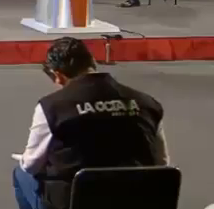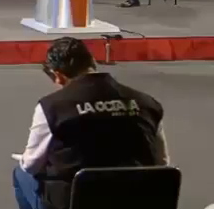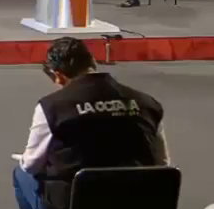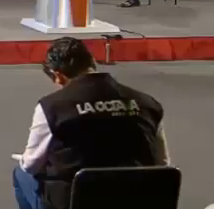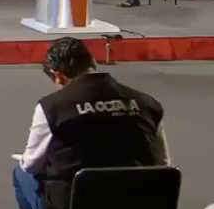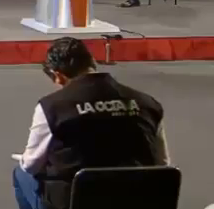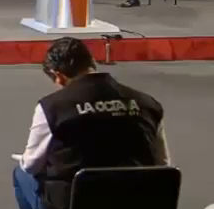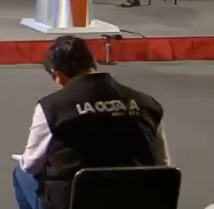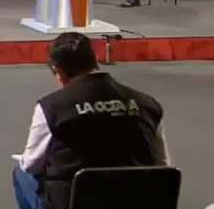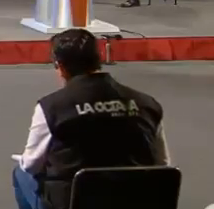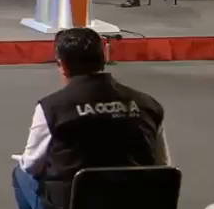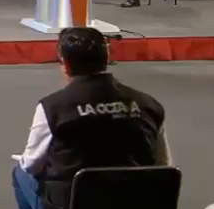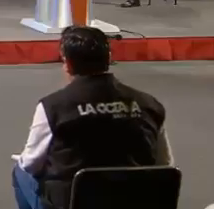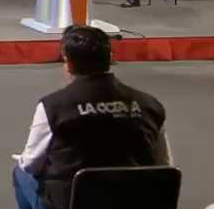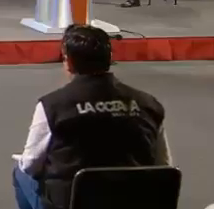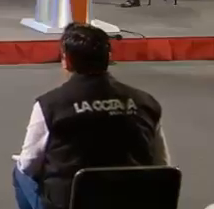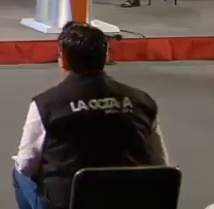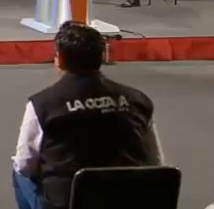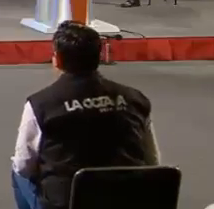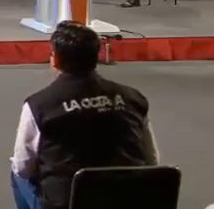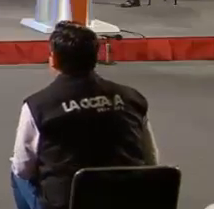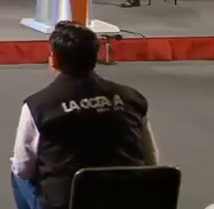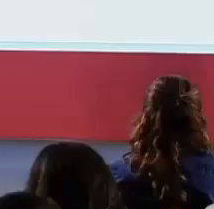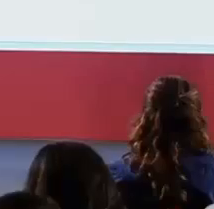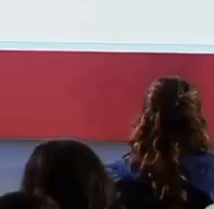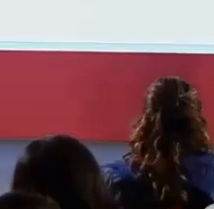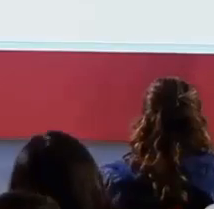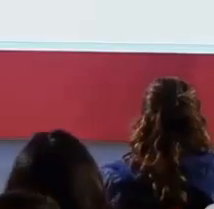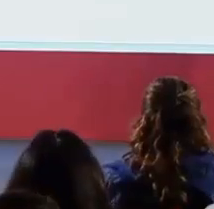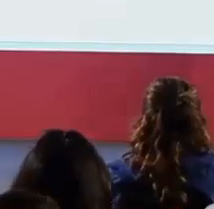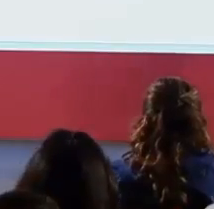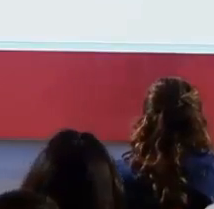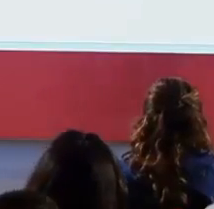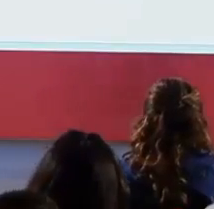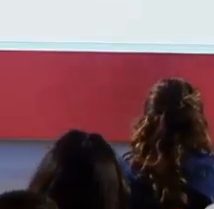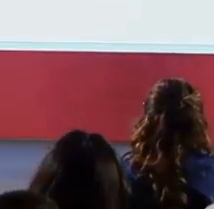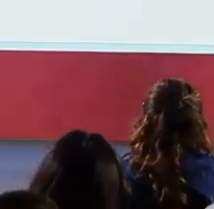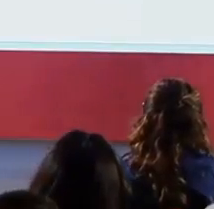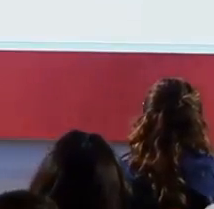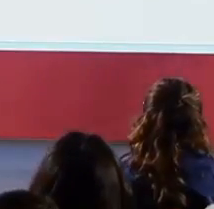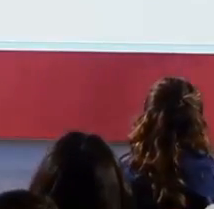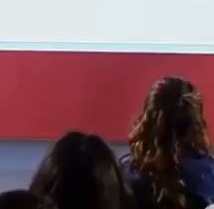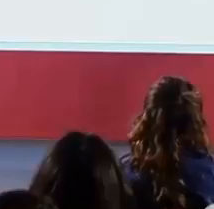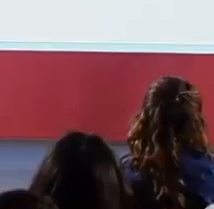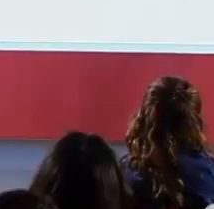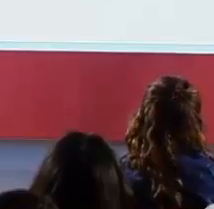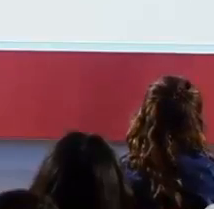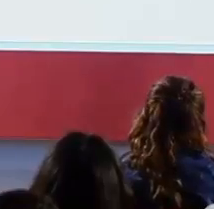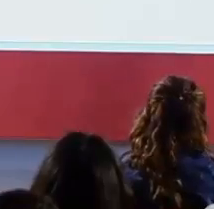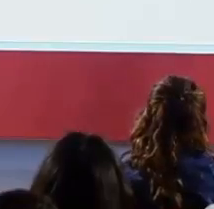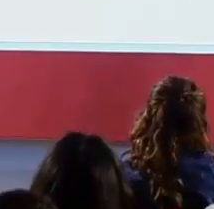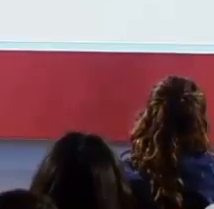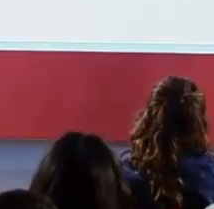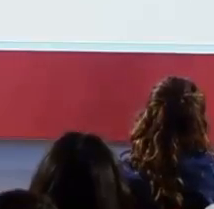Bien, estas son las rutas internacionales del tráfico de fentanilo. ¿Por dónde llega el fentanilo? Bien,